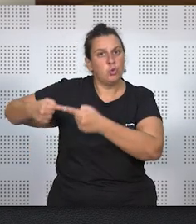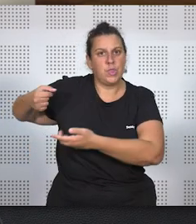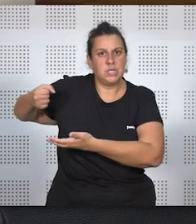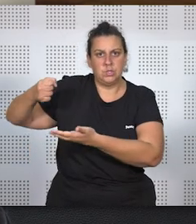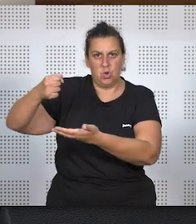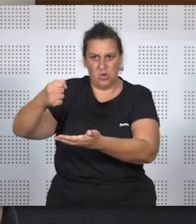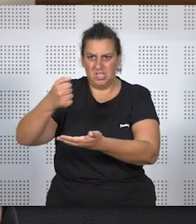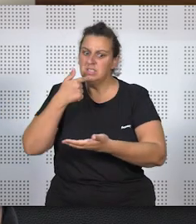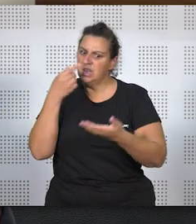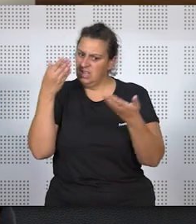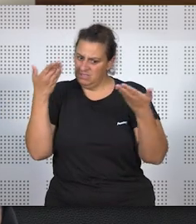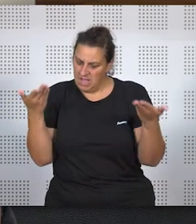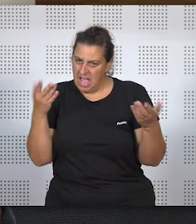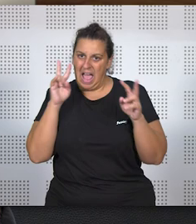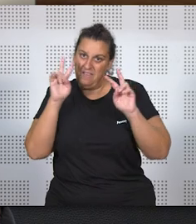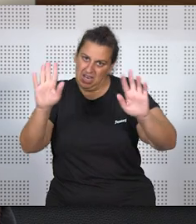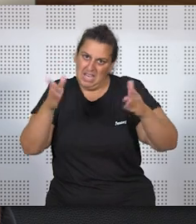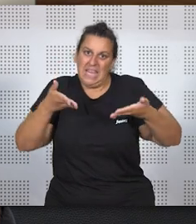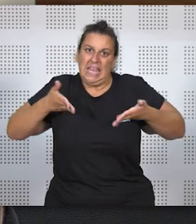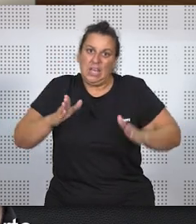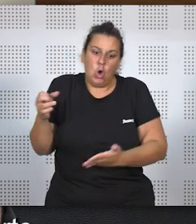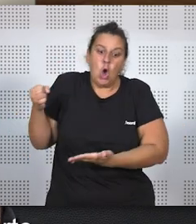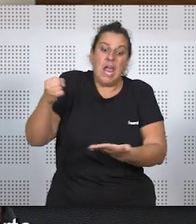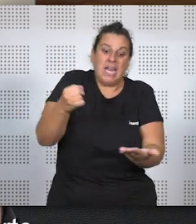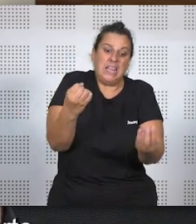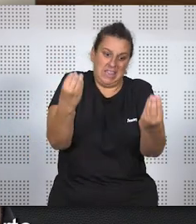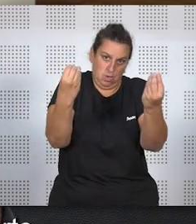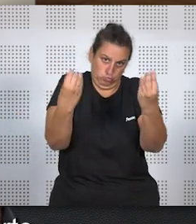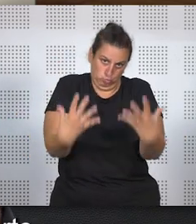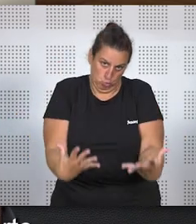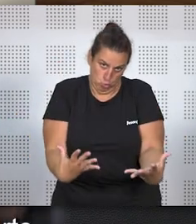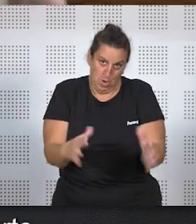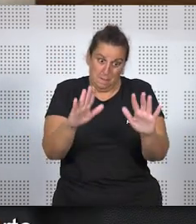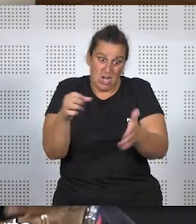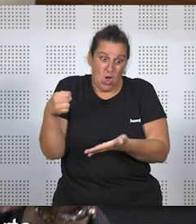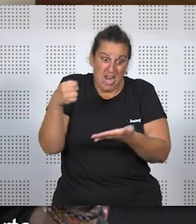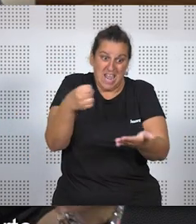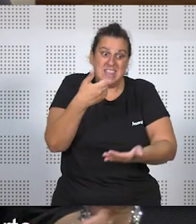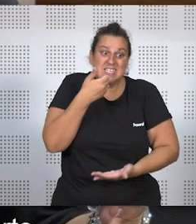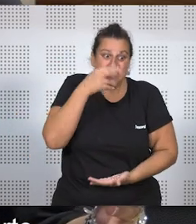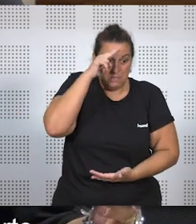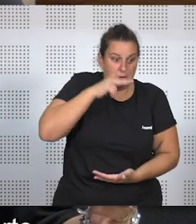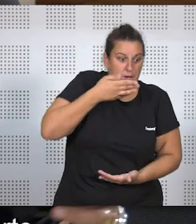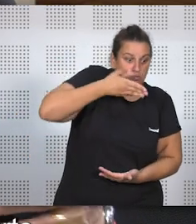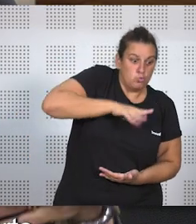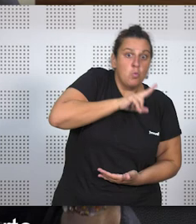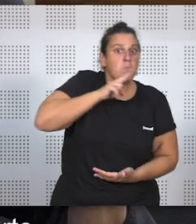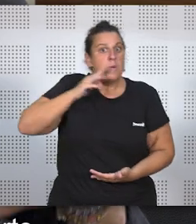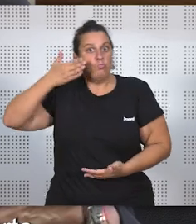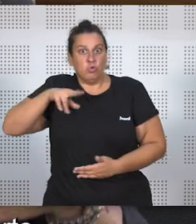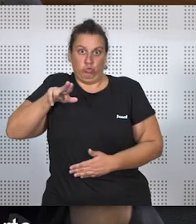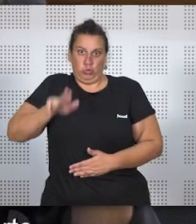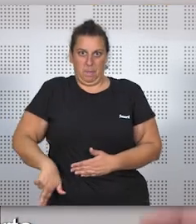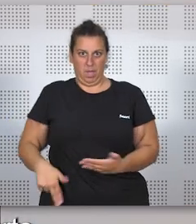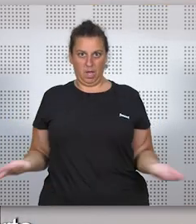porque decía, a ver, que los hijos hereden está bien, pero que hereden cuando los dos padres se hayan muerto, no que quieran